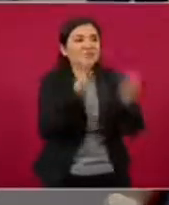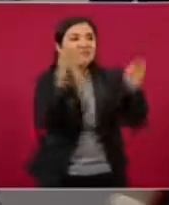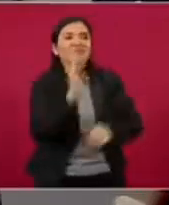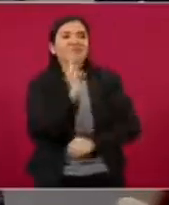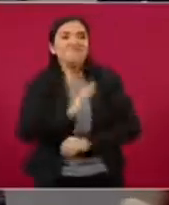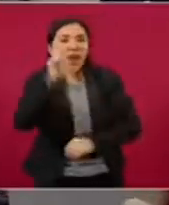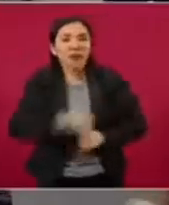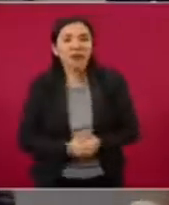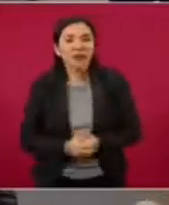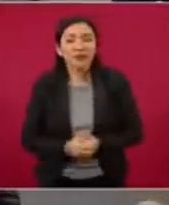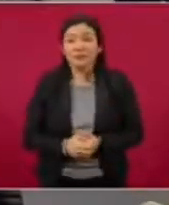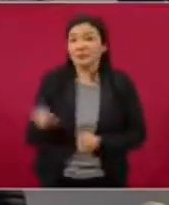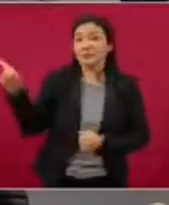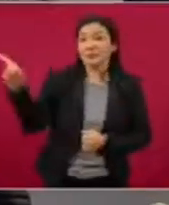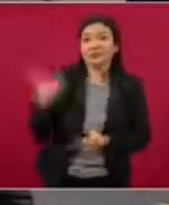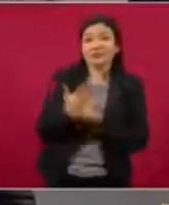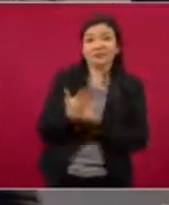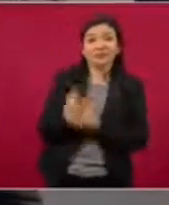Ya está,